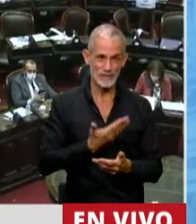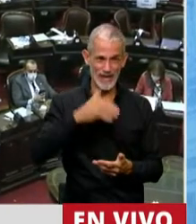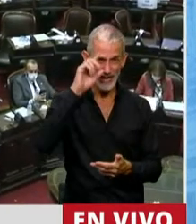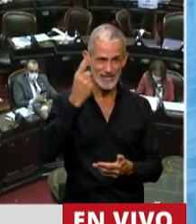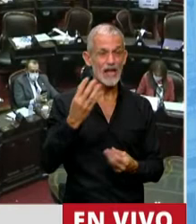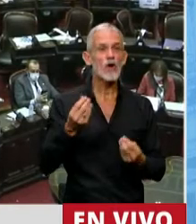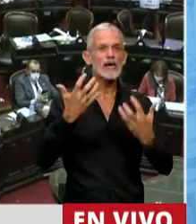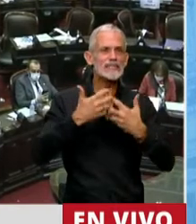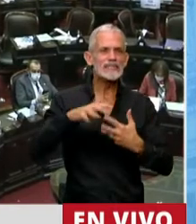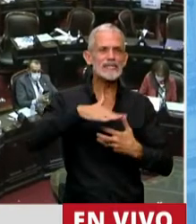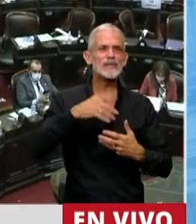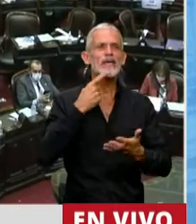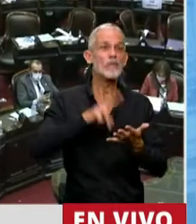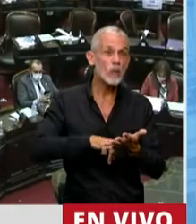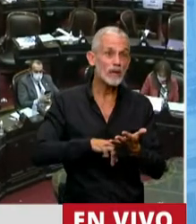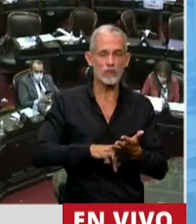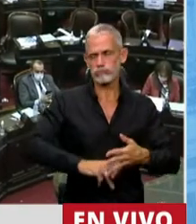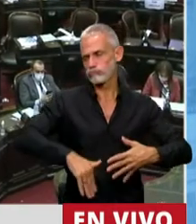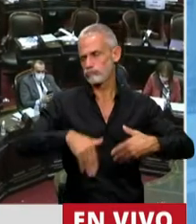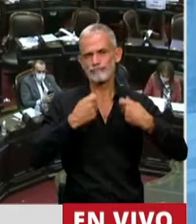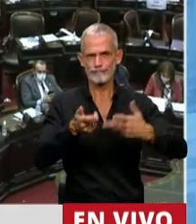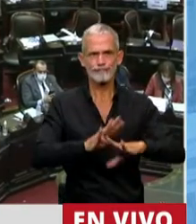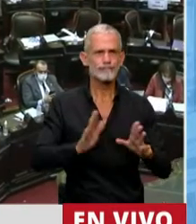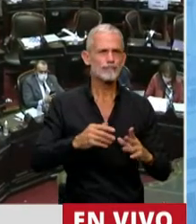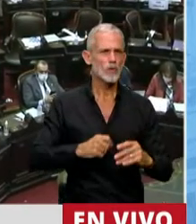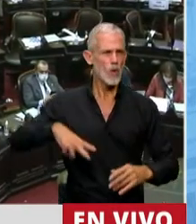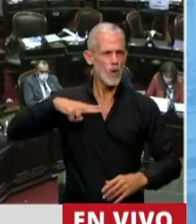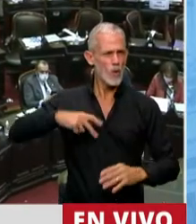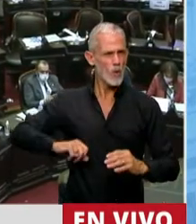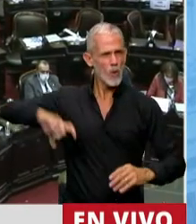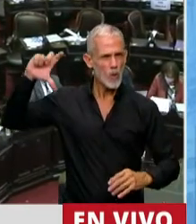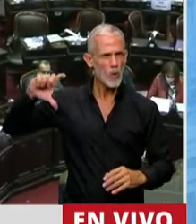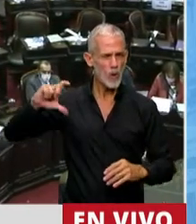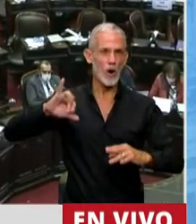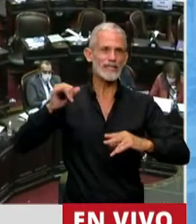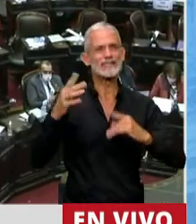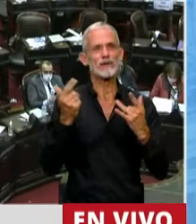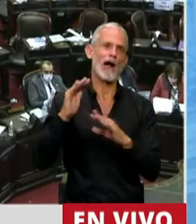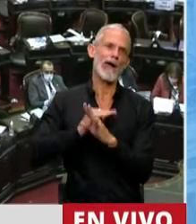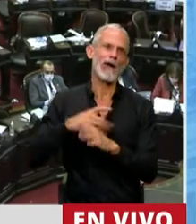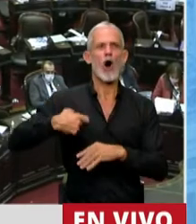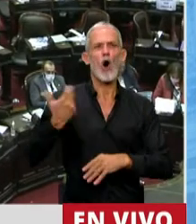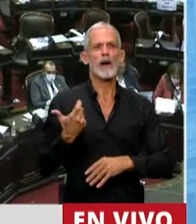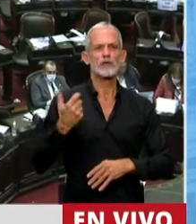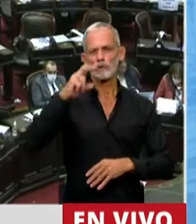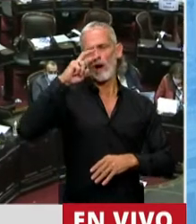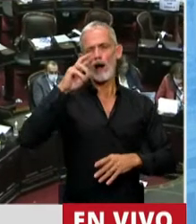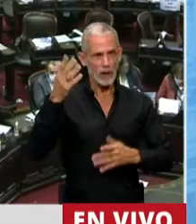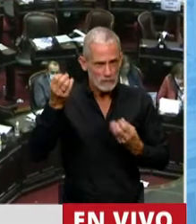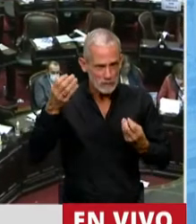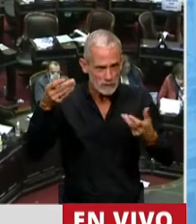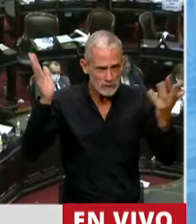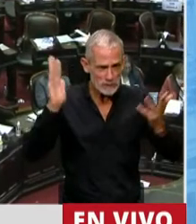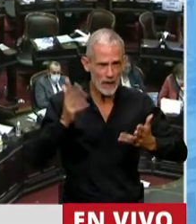nuestro sistema tributario le permite a los que más tienen deducir una prepaga de lujo, que está bien porque el Estado